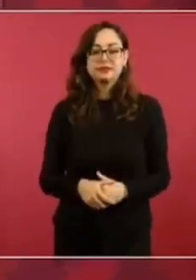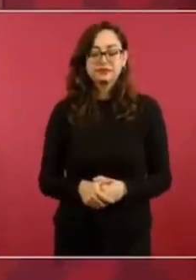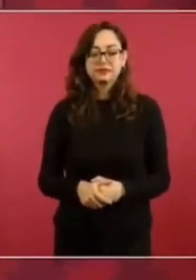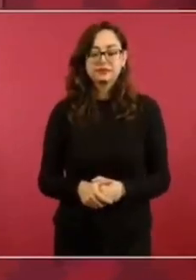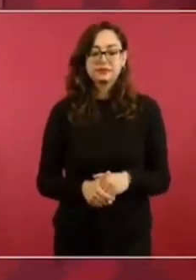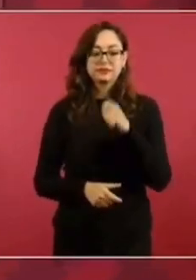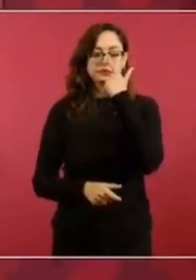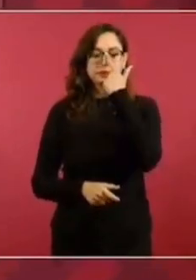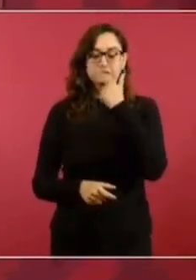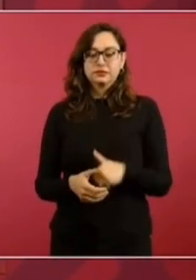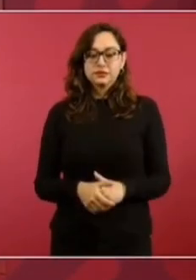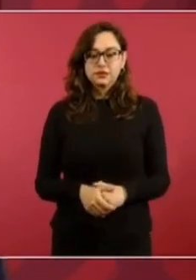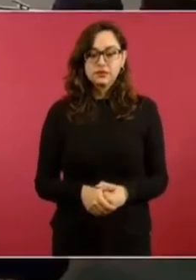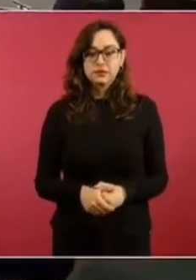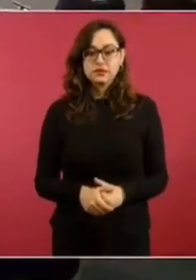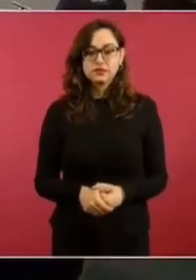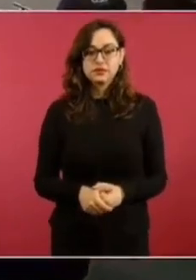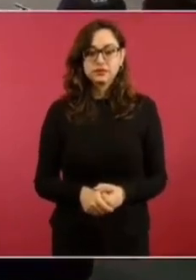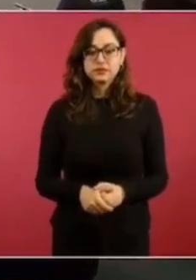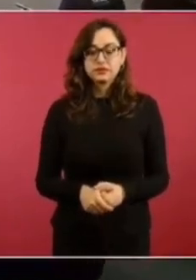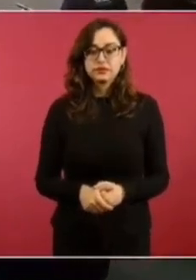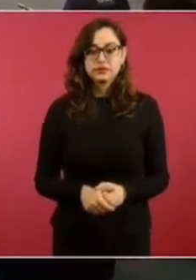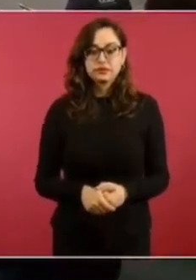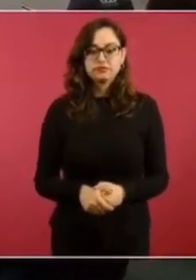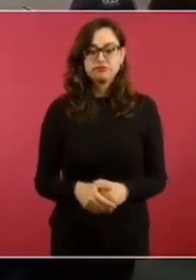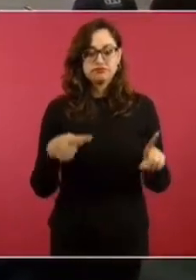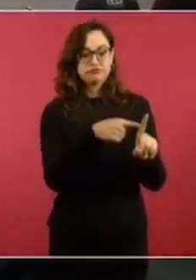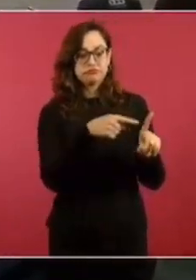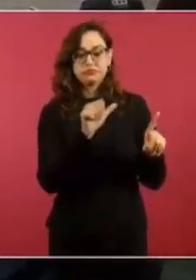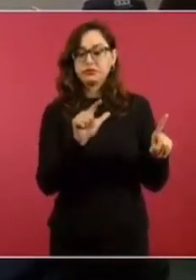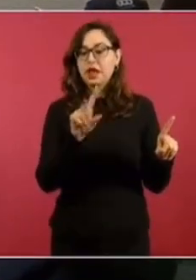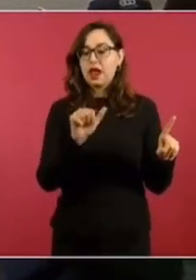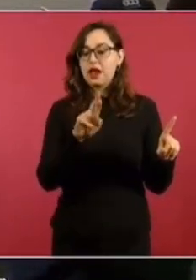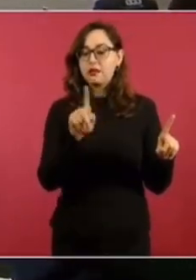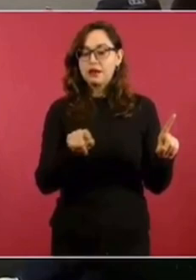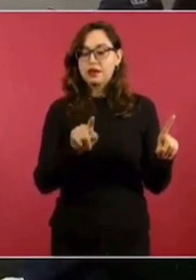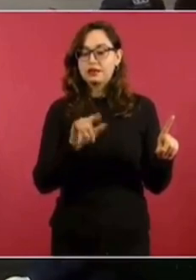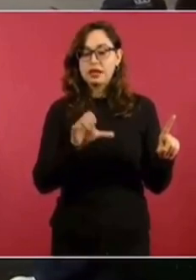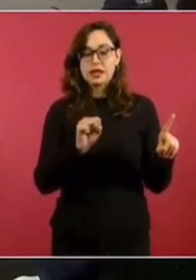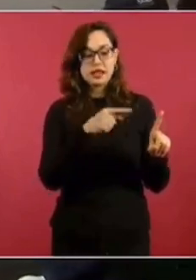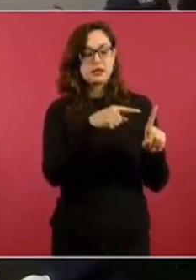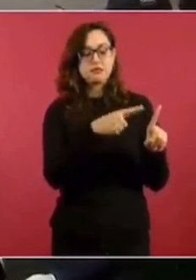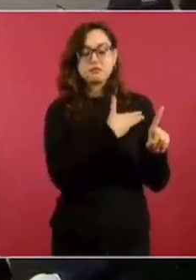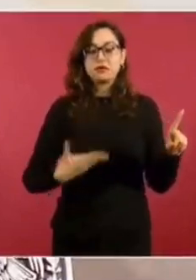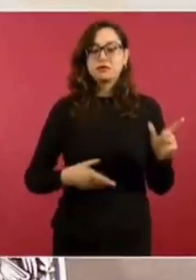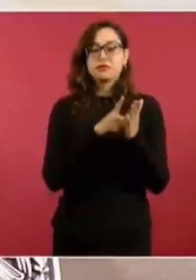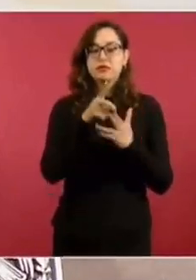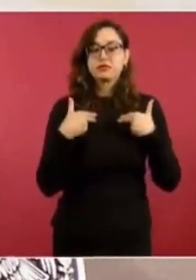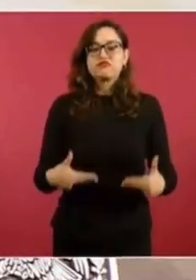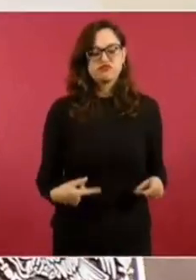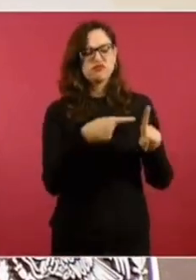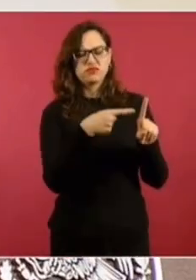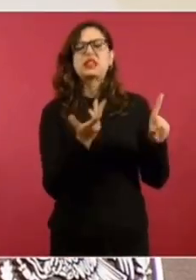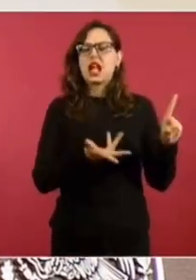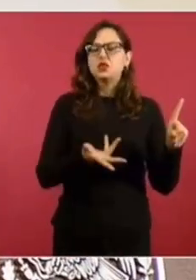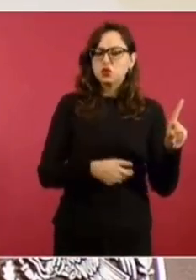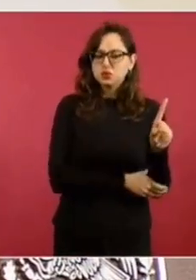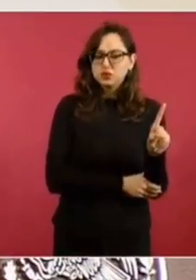Bueno, ¿saben qué hizo este señor? Como presidente de Derechos Humanos. Le mandó a Alejandro Encinas